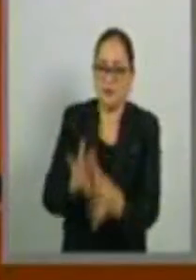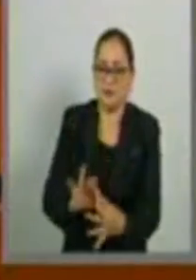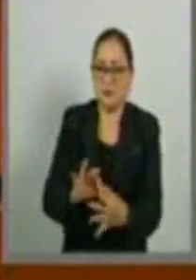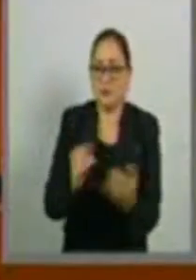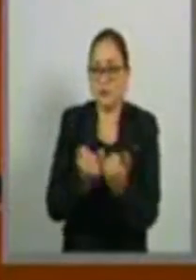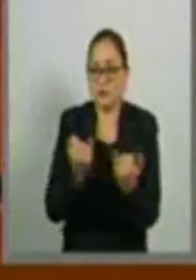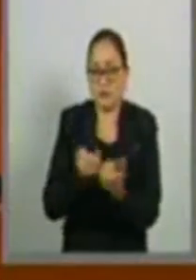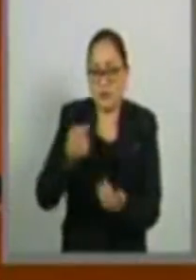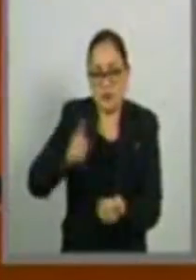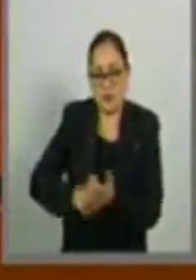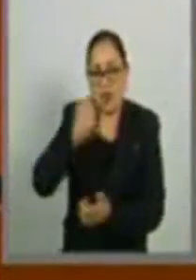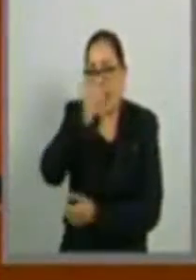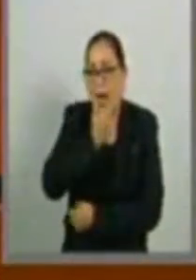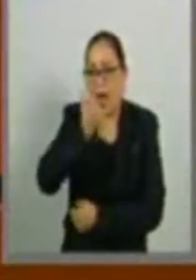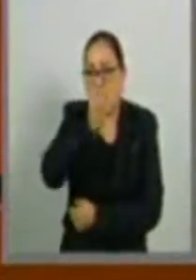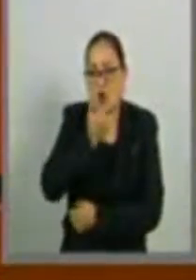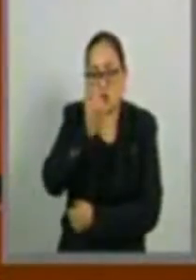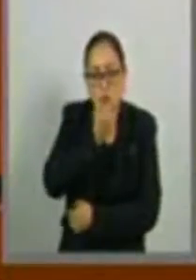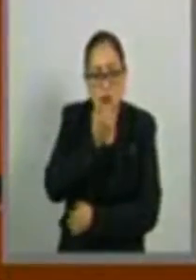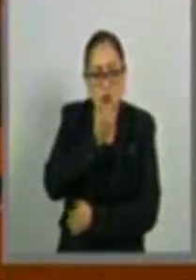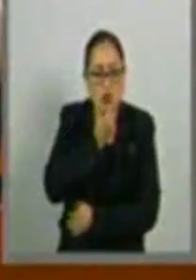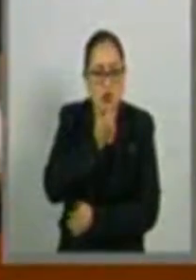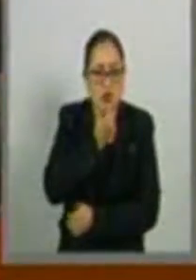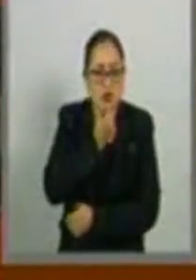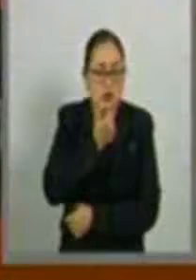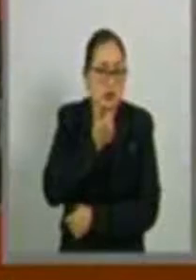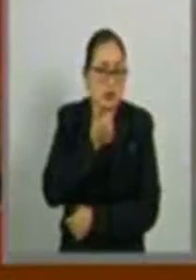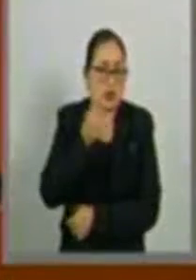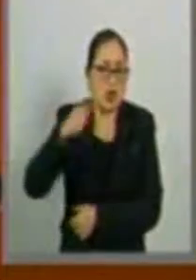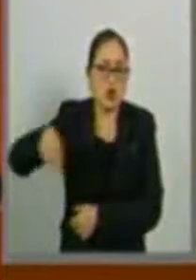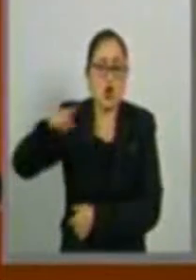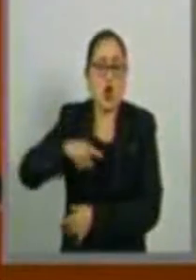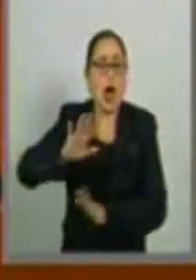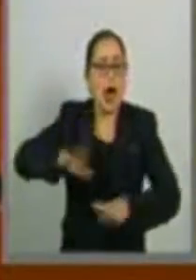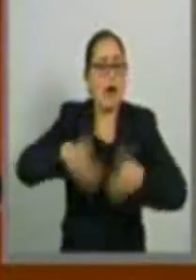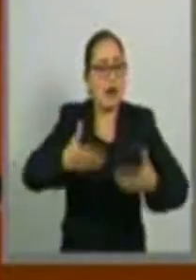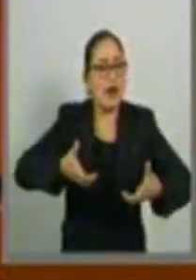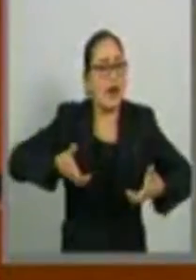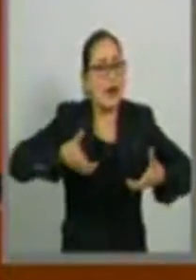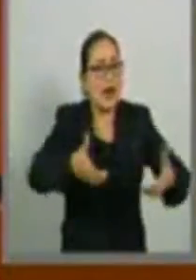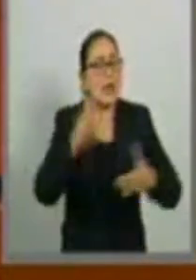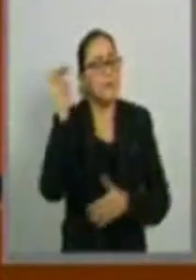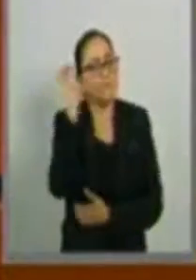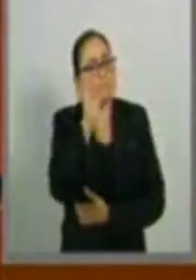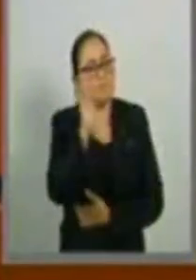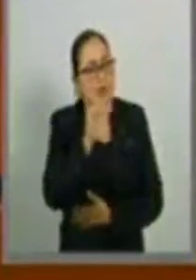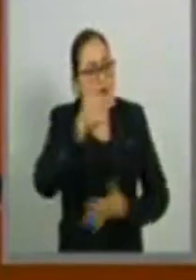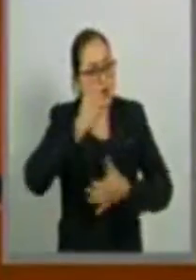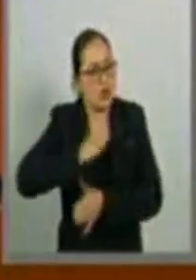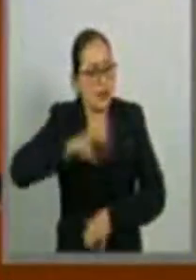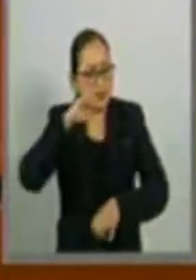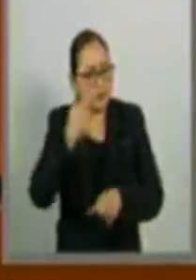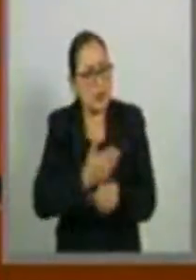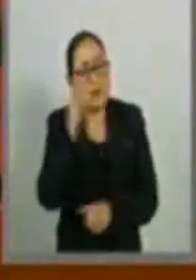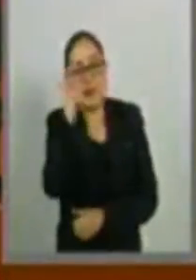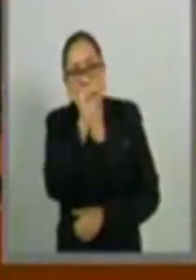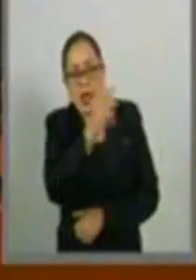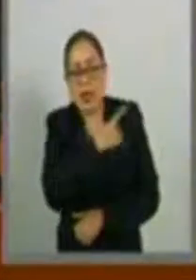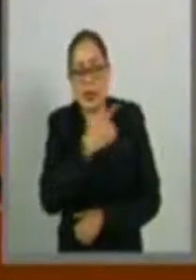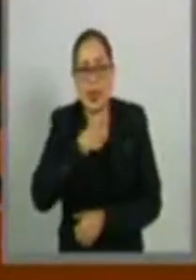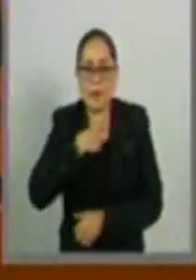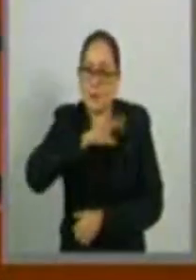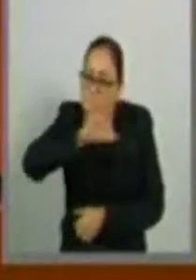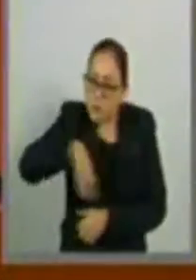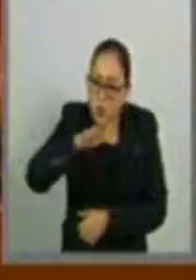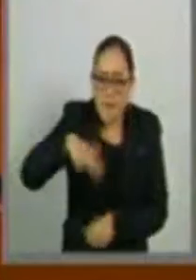propios estudiantes de manera espontánea salieron a las calles a exigirle a las autoridades que intensifiquen la